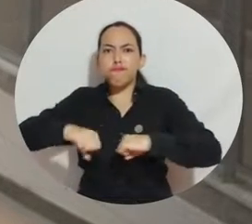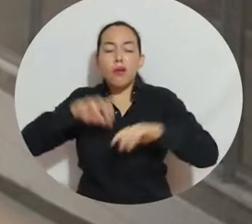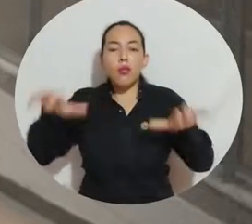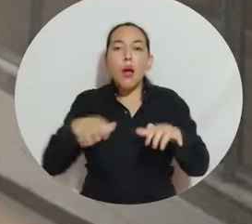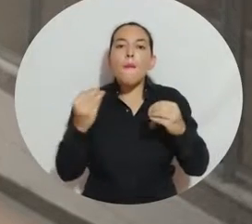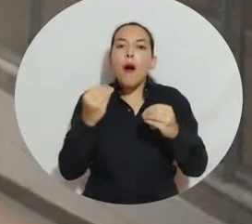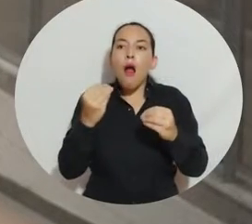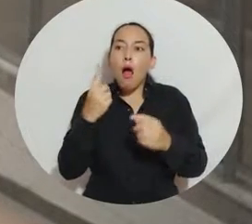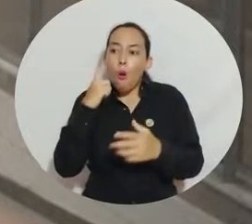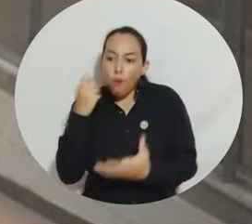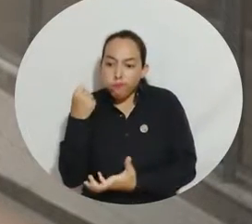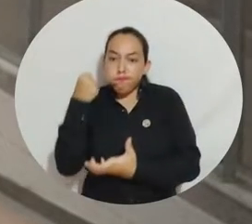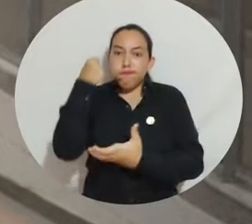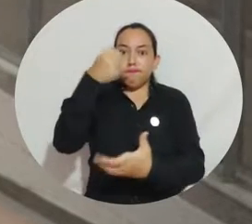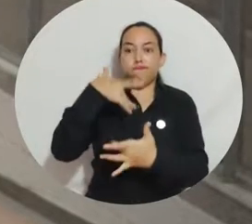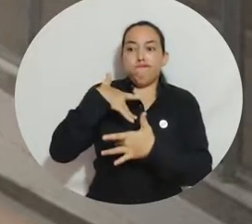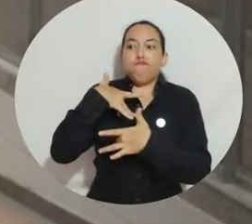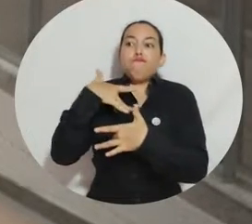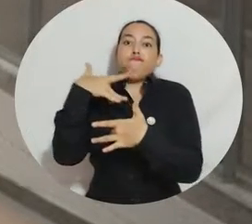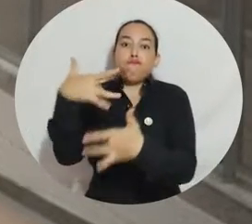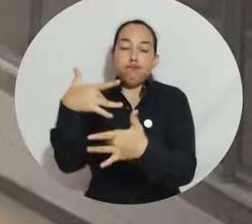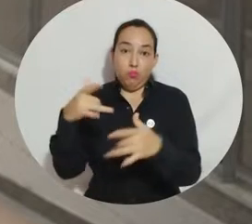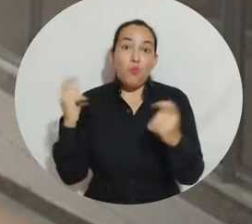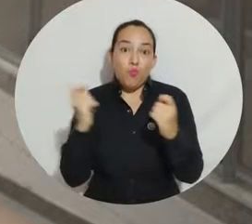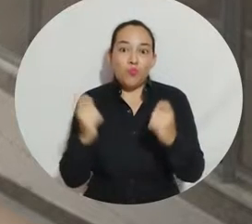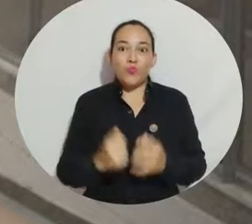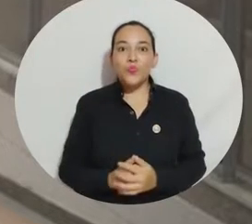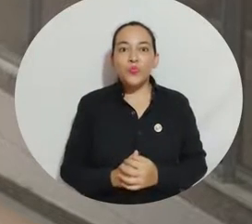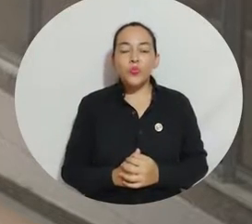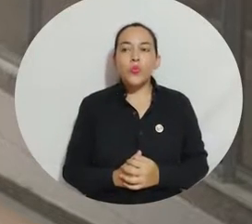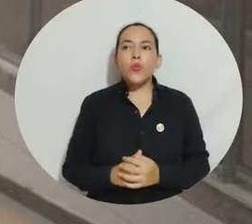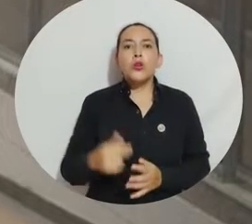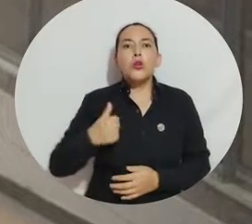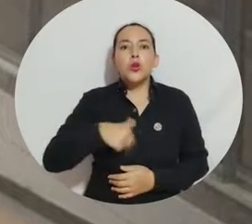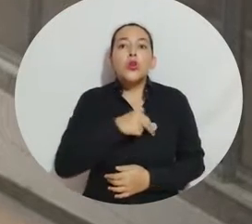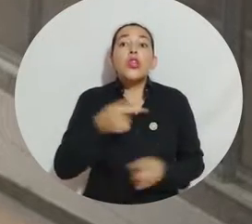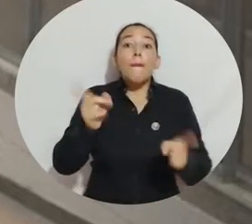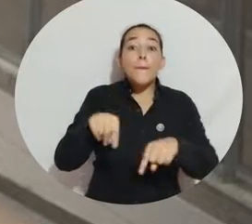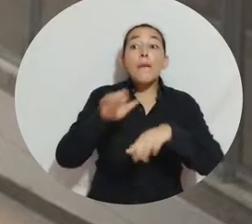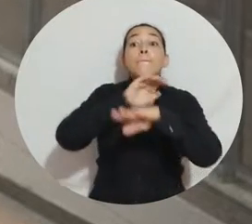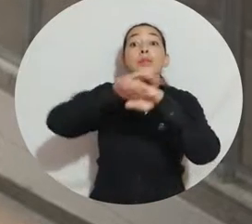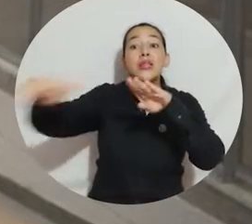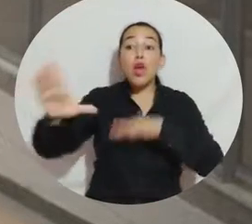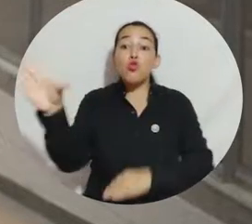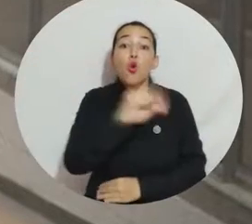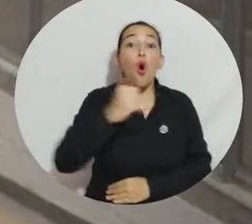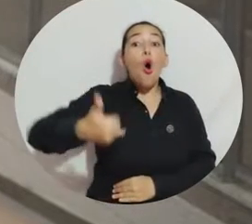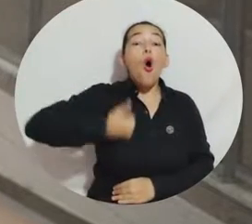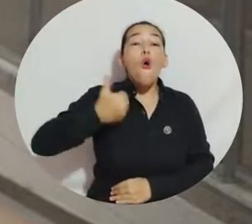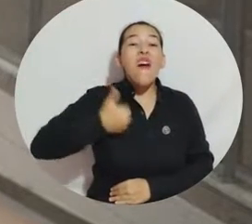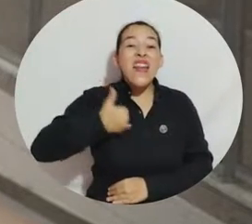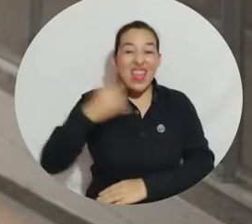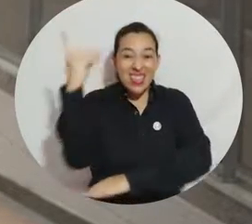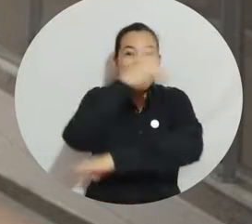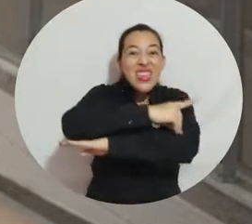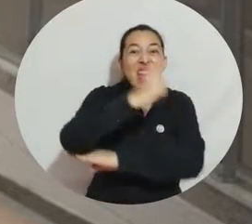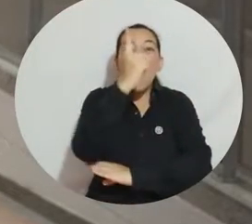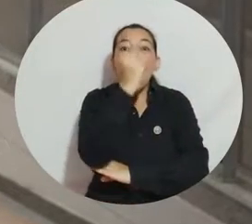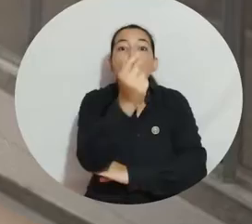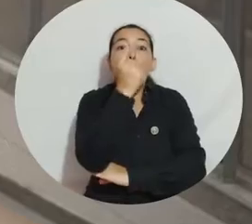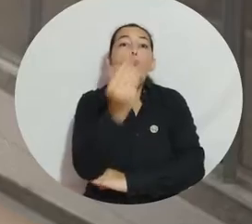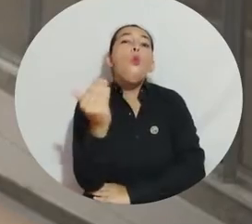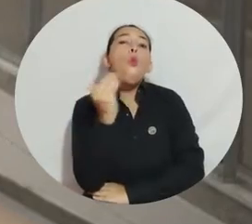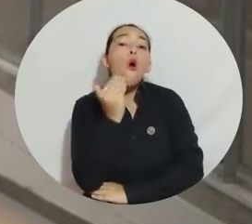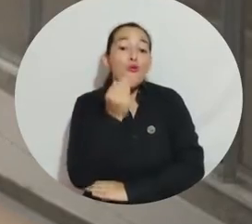fondos para esta iniciativa. Esta actividad pues consiste en una fiesta de Halloween invitando a todos los jóvenes, la cual se